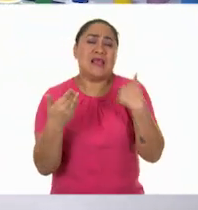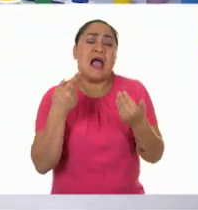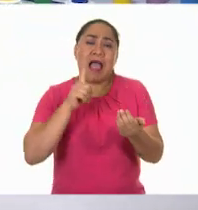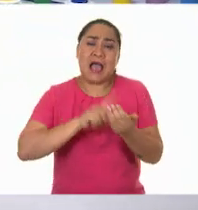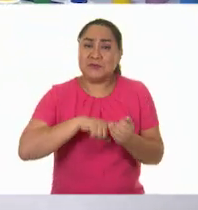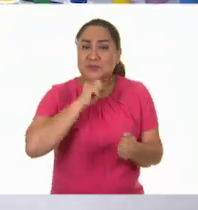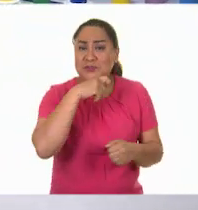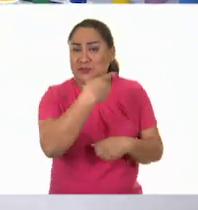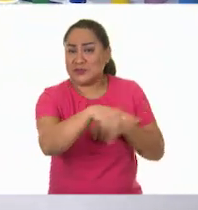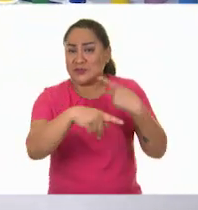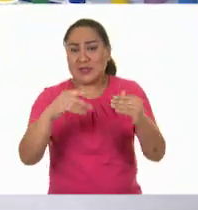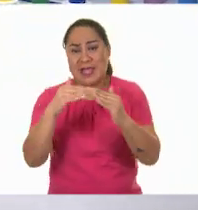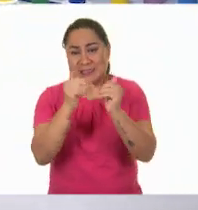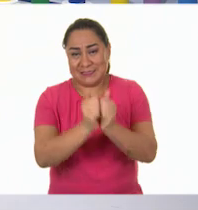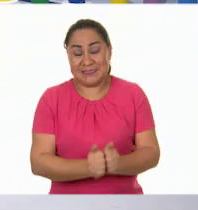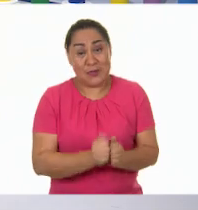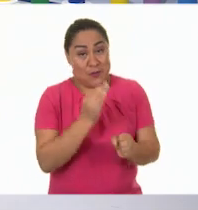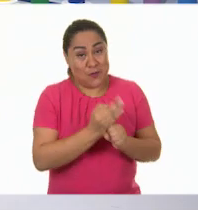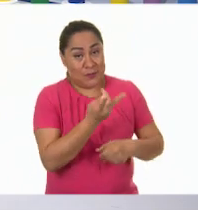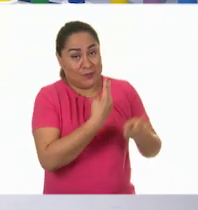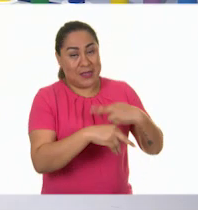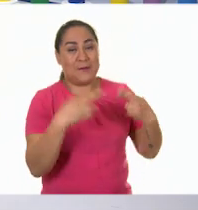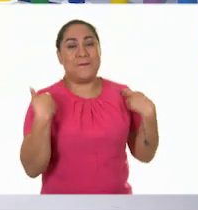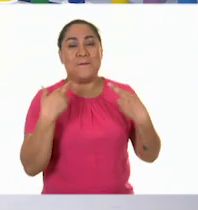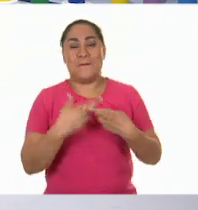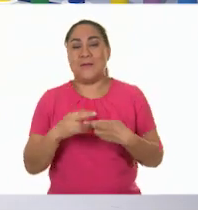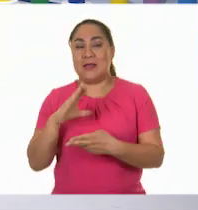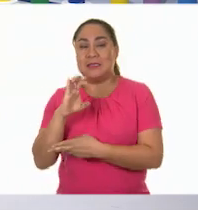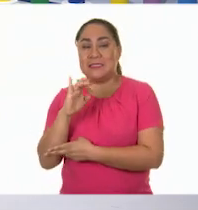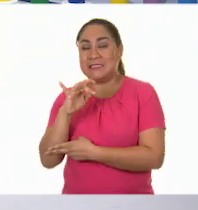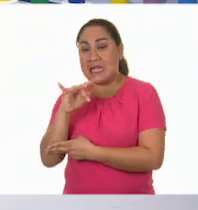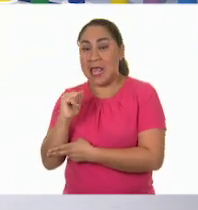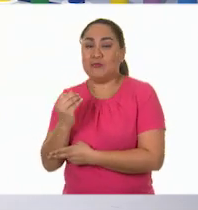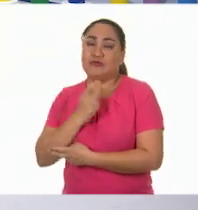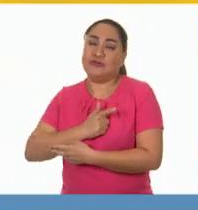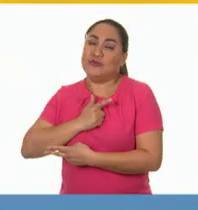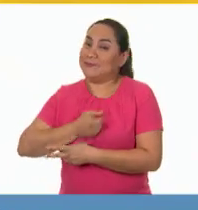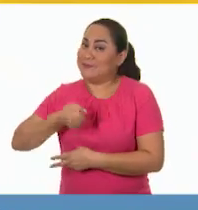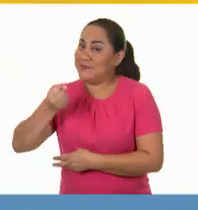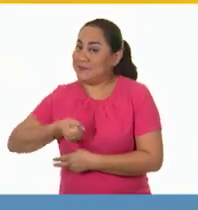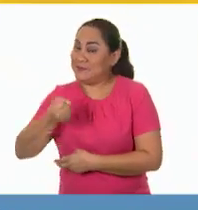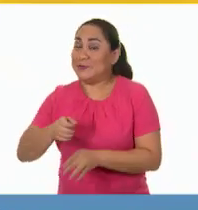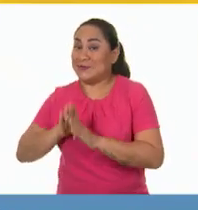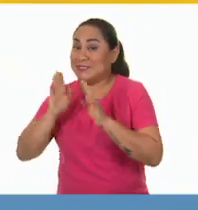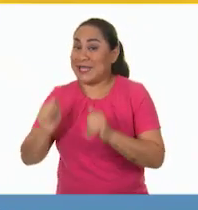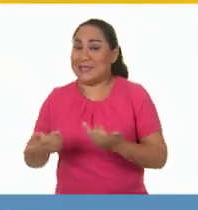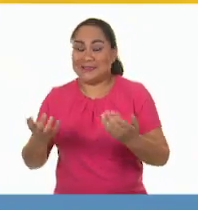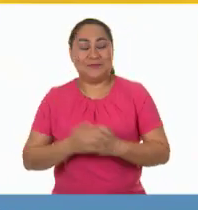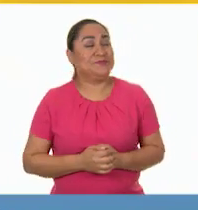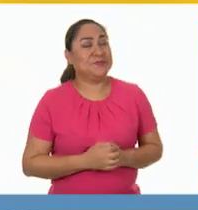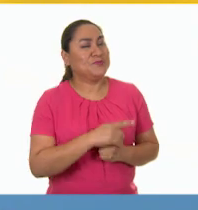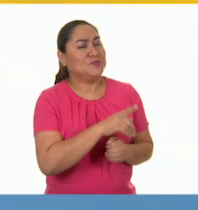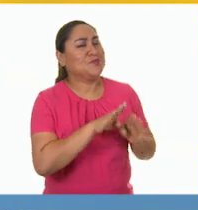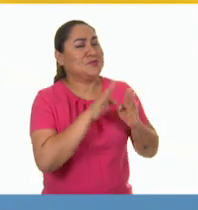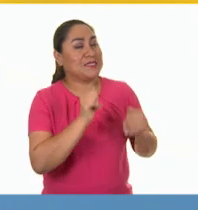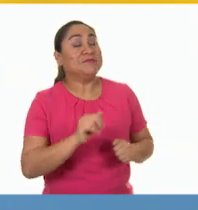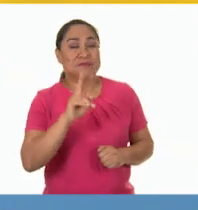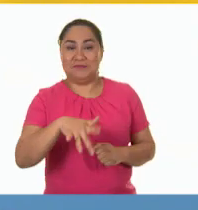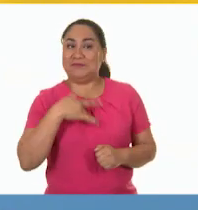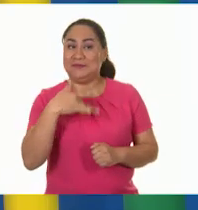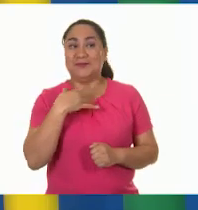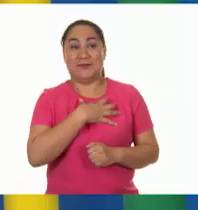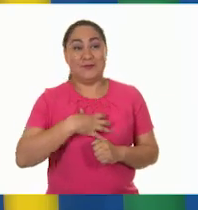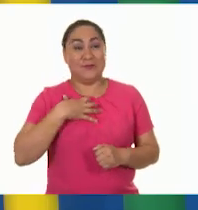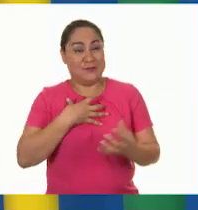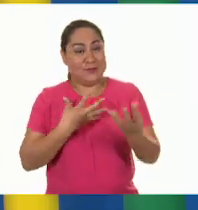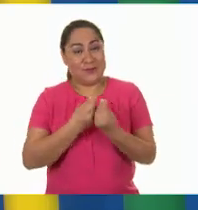Y el día de hoy nos acompaña la maestra Cecilia Vargas, a quien saludo con muchísimo gusto. ¿Cómo estás, Cecilia? Bien, ¿y tú, Jenny? Muy contenta de estar